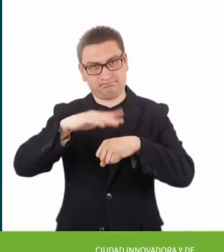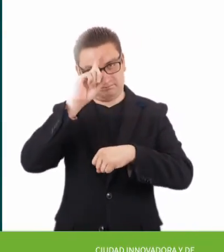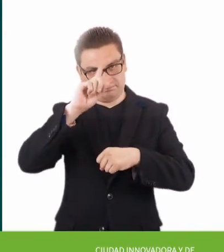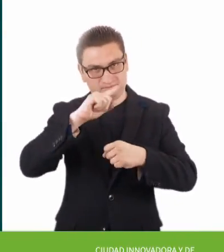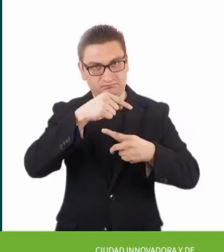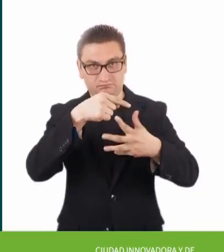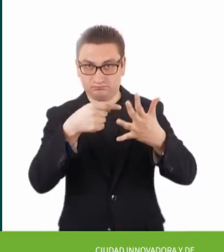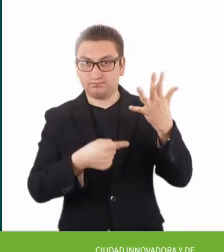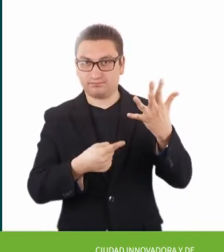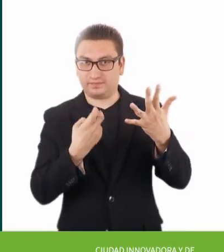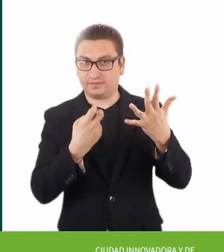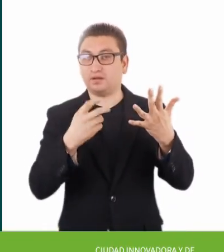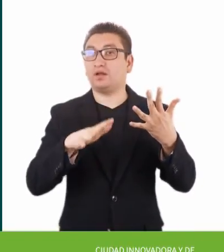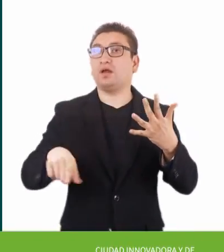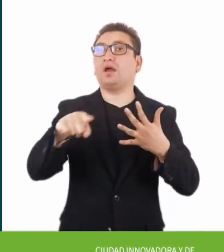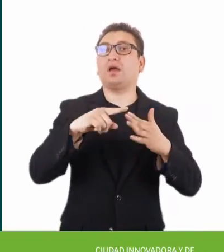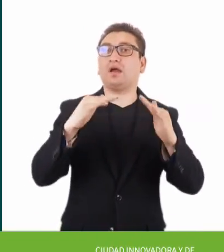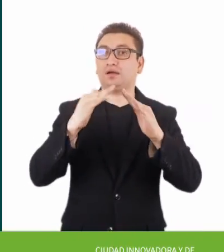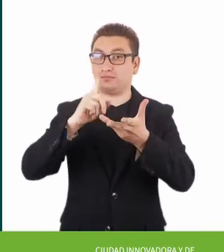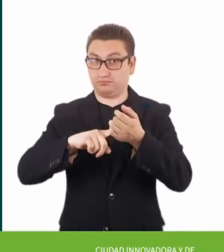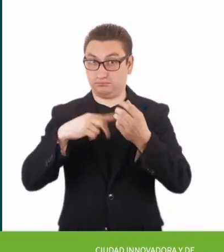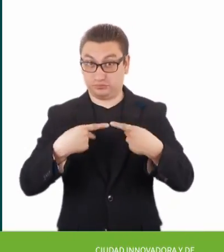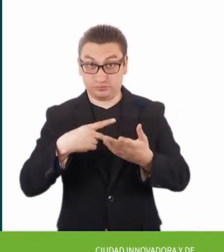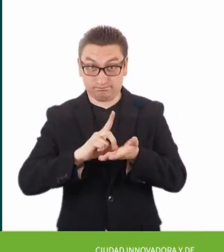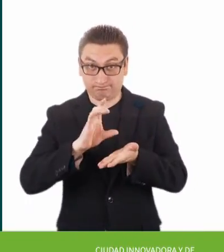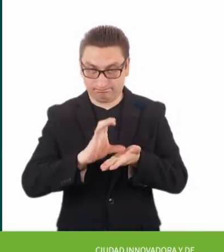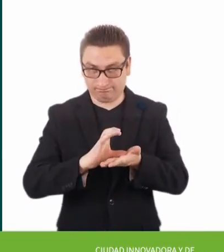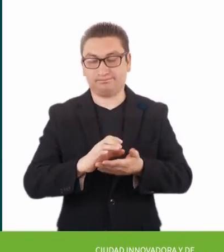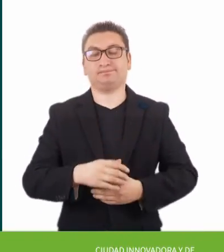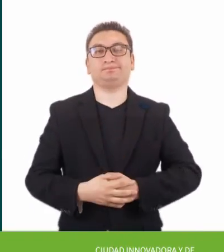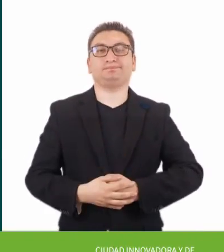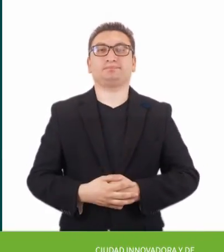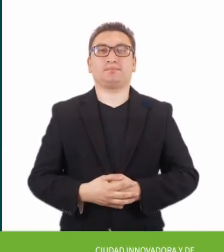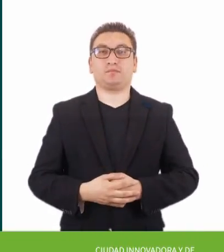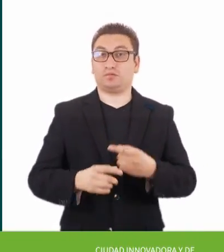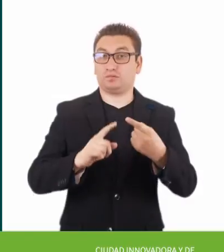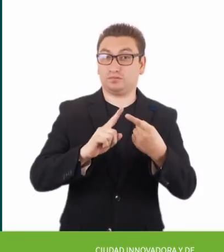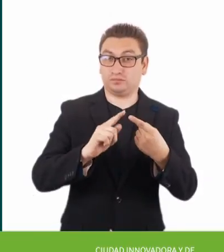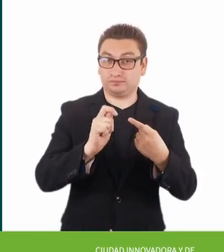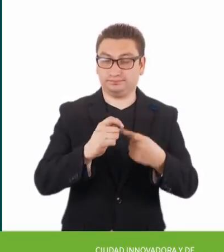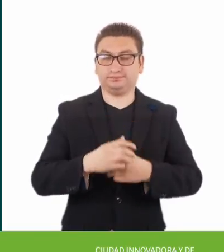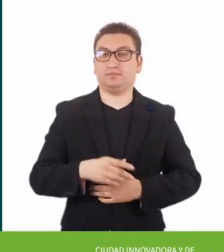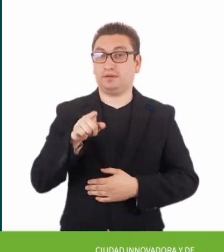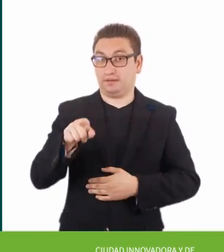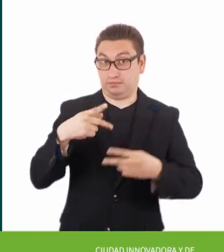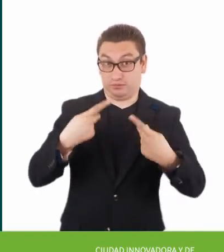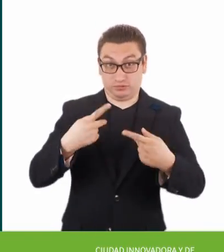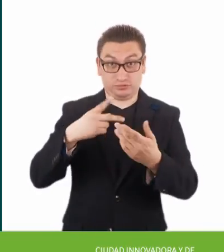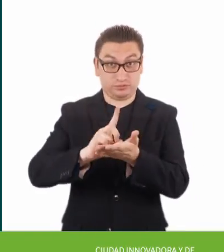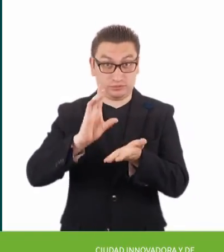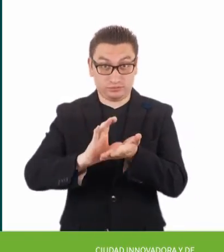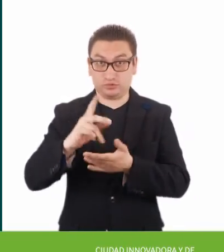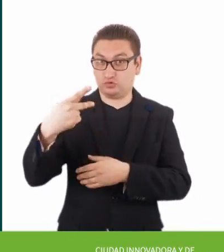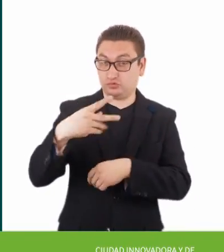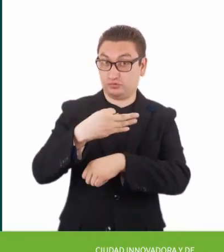recomiendan tomar las siguientes medidas en los hogares con presencia de personas con discapacidad. 1. La persona con